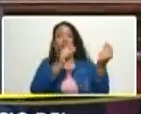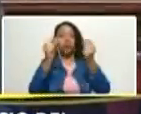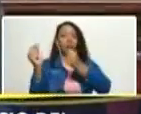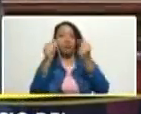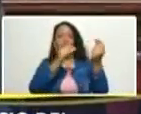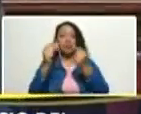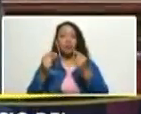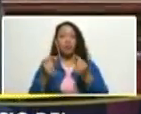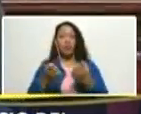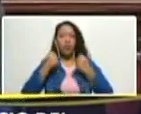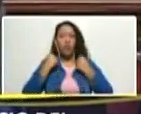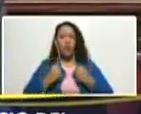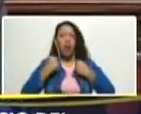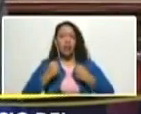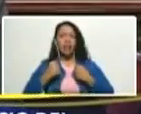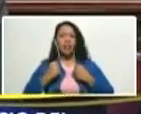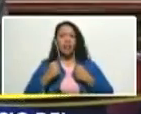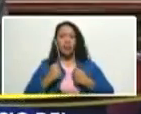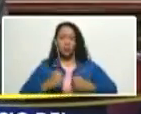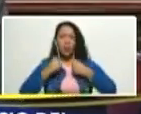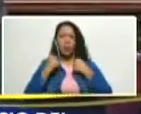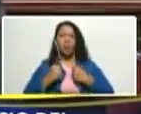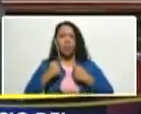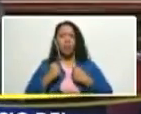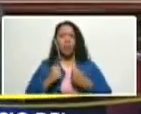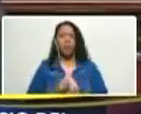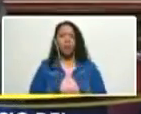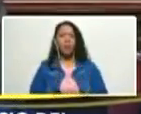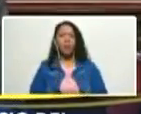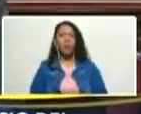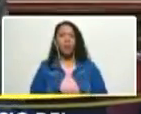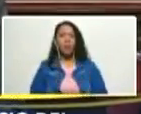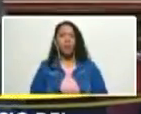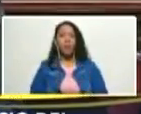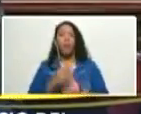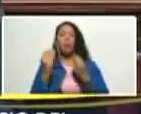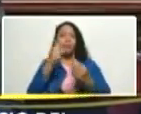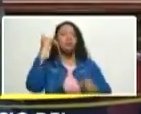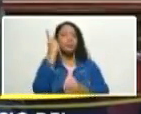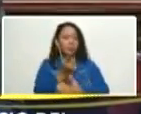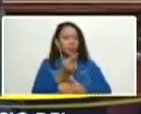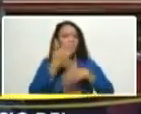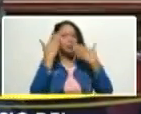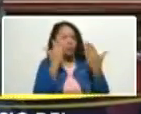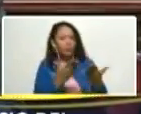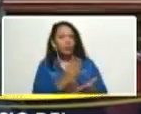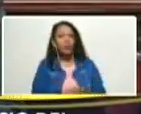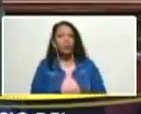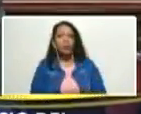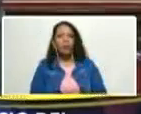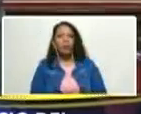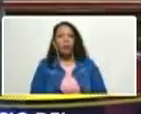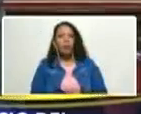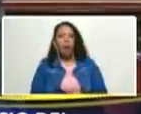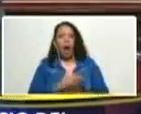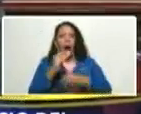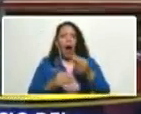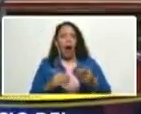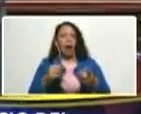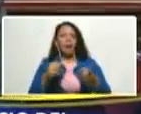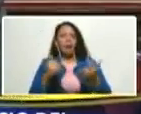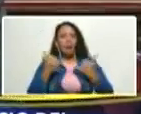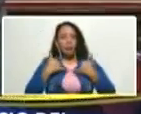candente candente como debe ser propiciar la crítica la